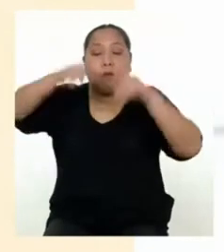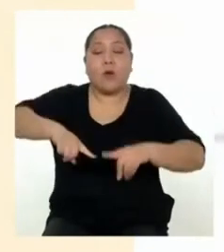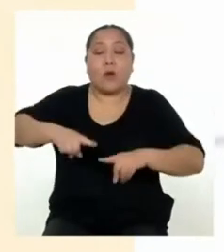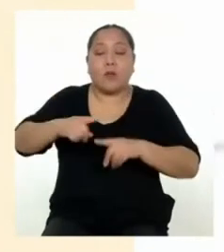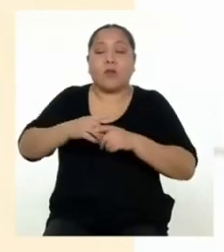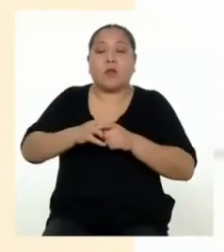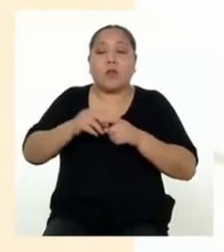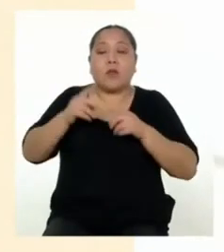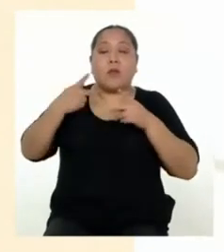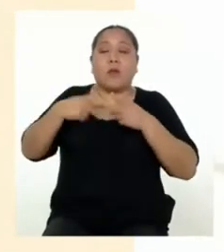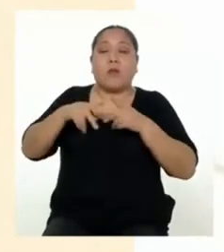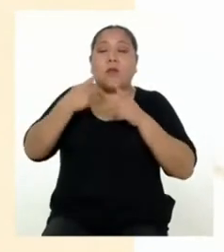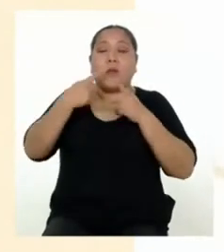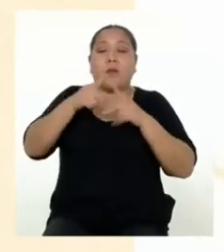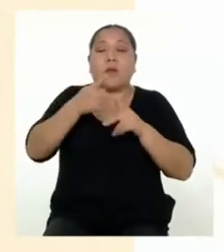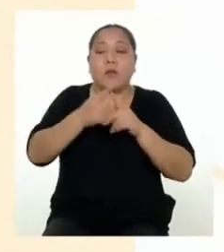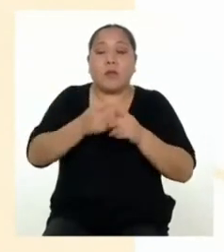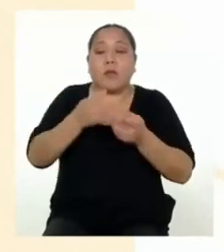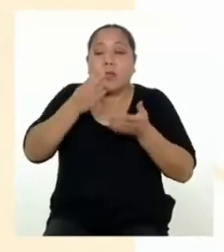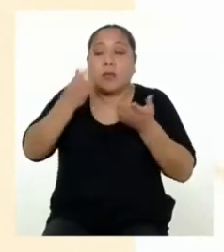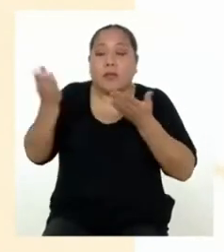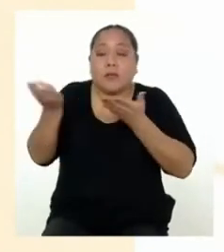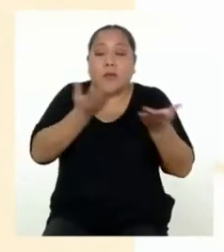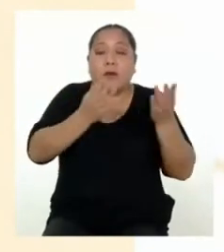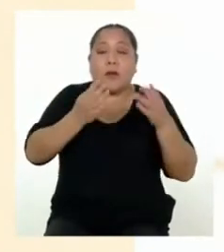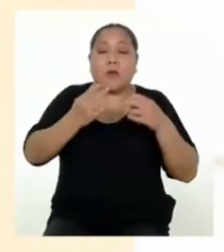permitir llevar una sana convivencia.